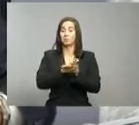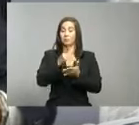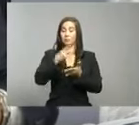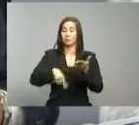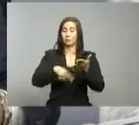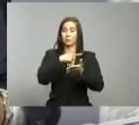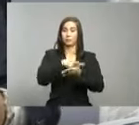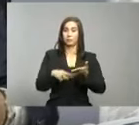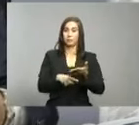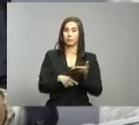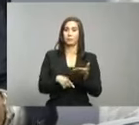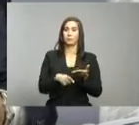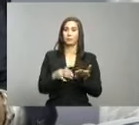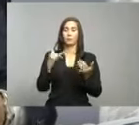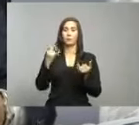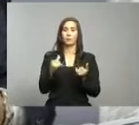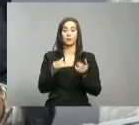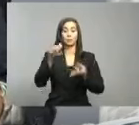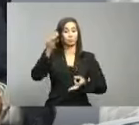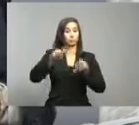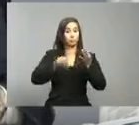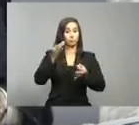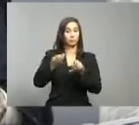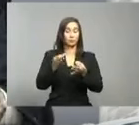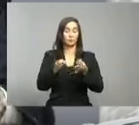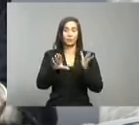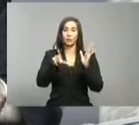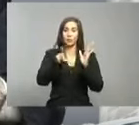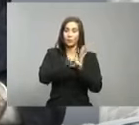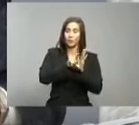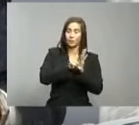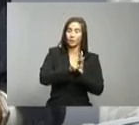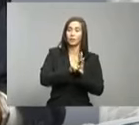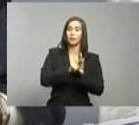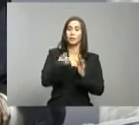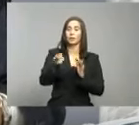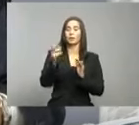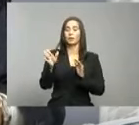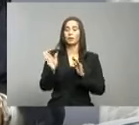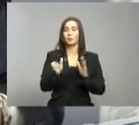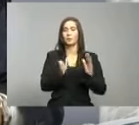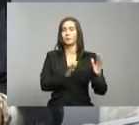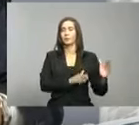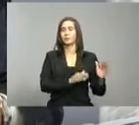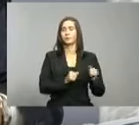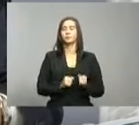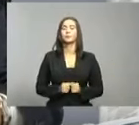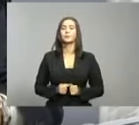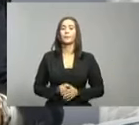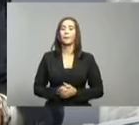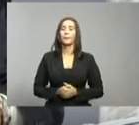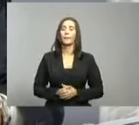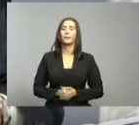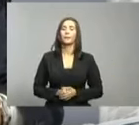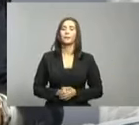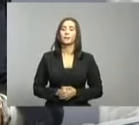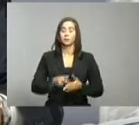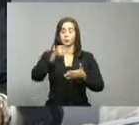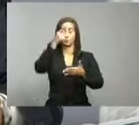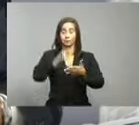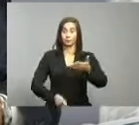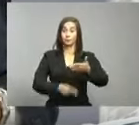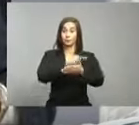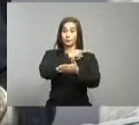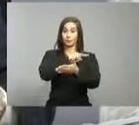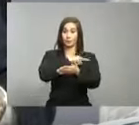de legal llevando a cabo los procedimientos indicados para eliminar